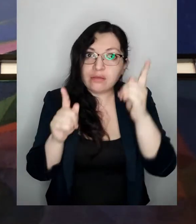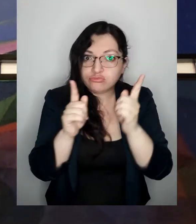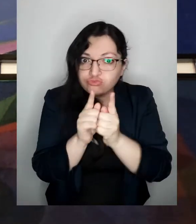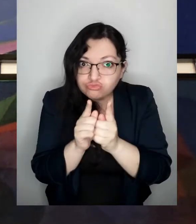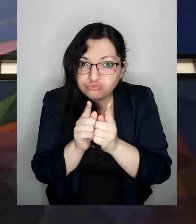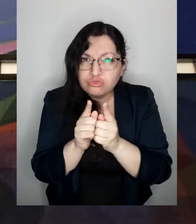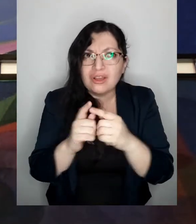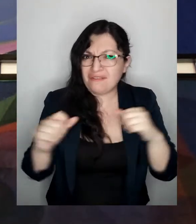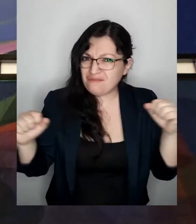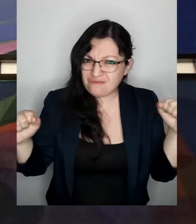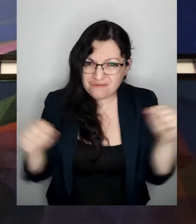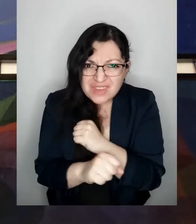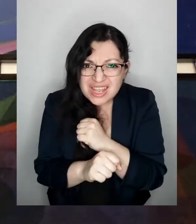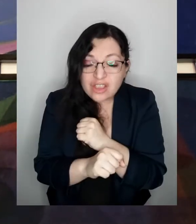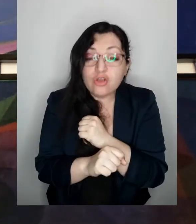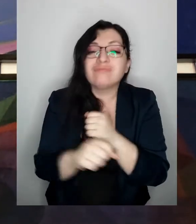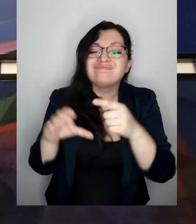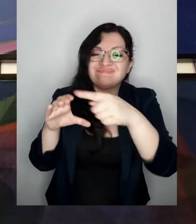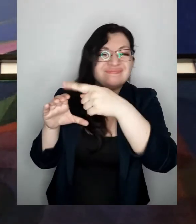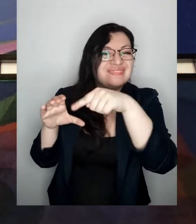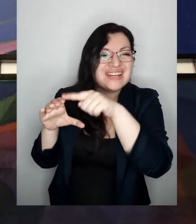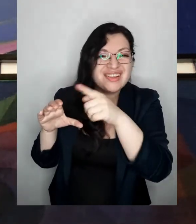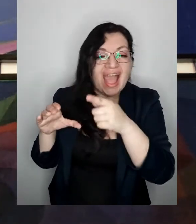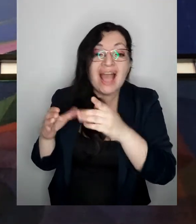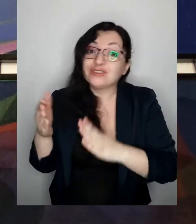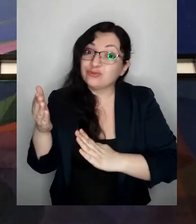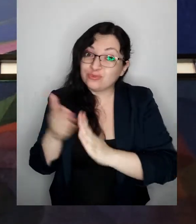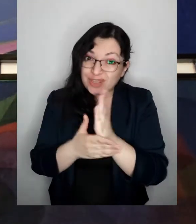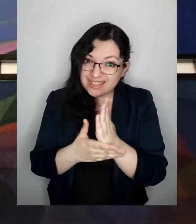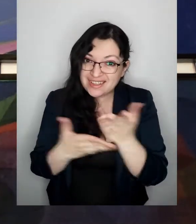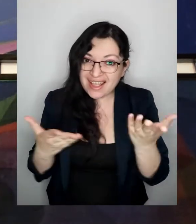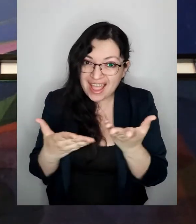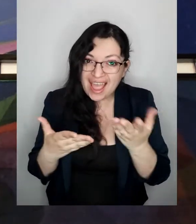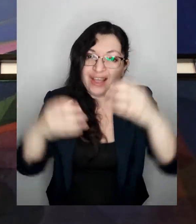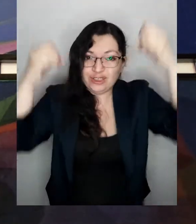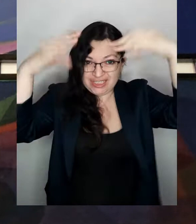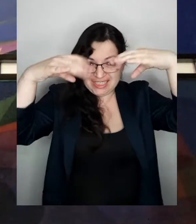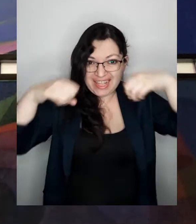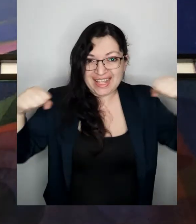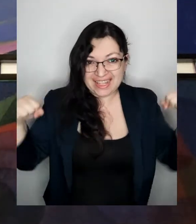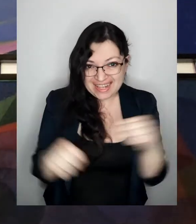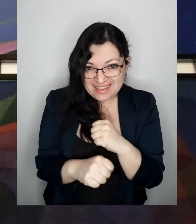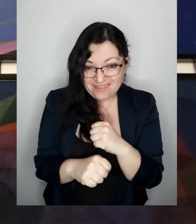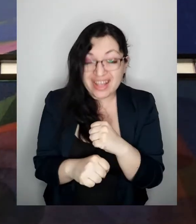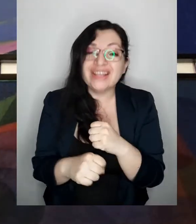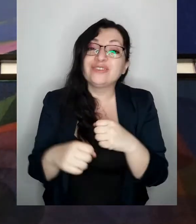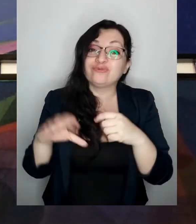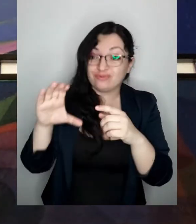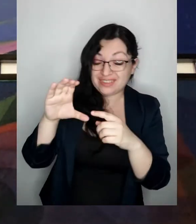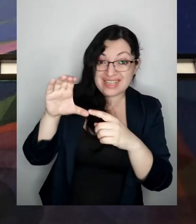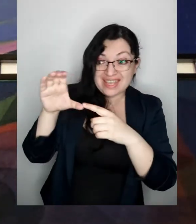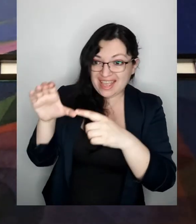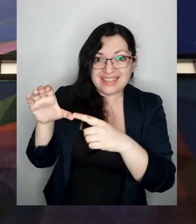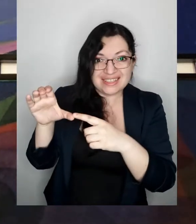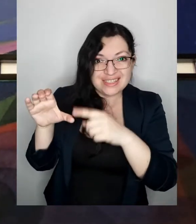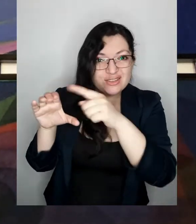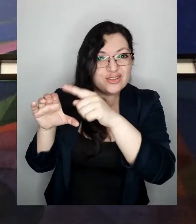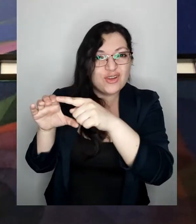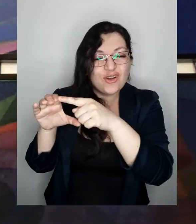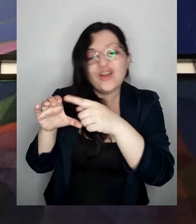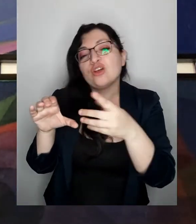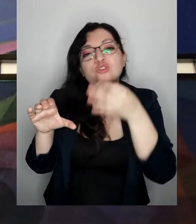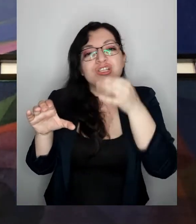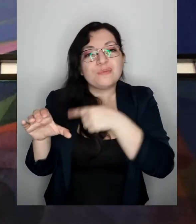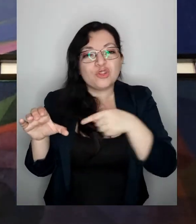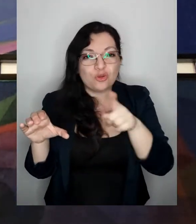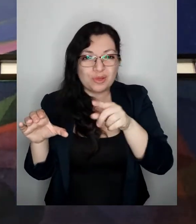hace más frío ellos están entrando en lo que se conoce como el invierno y esa posición es lo que se llama